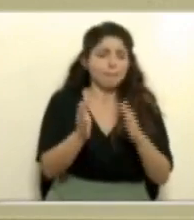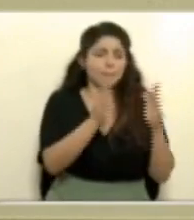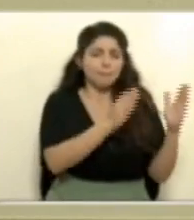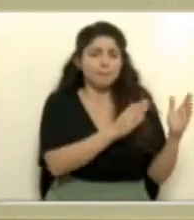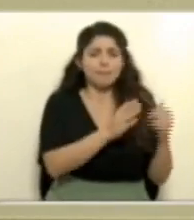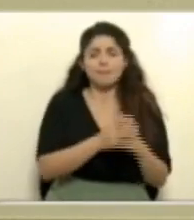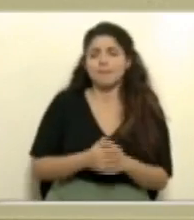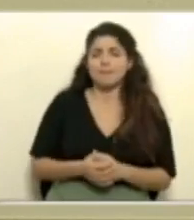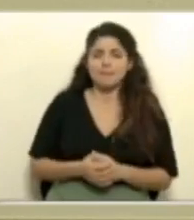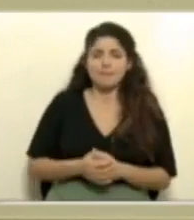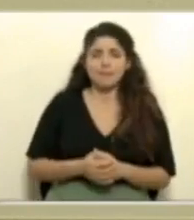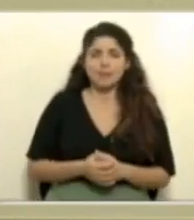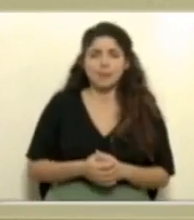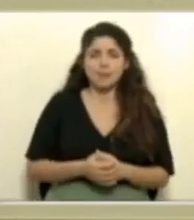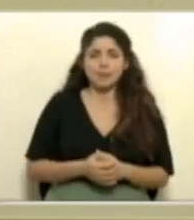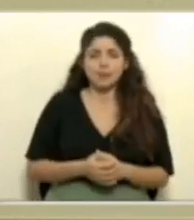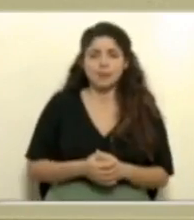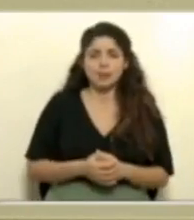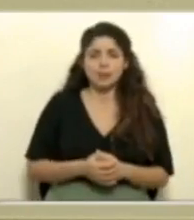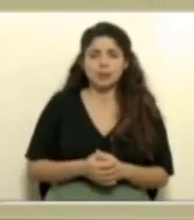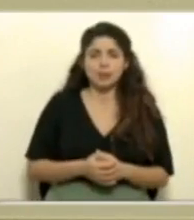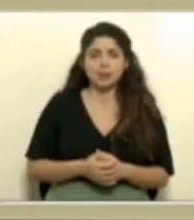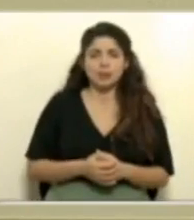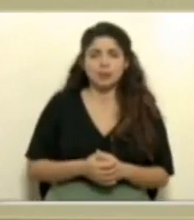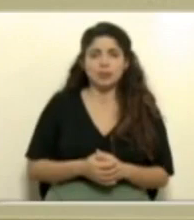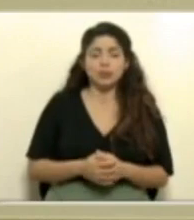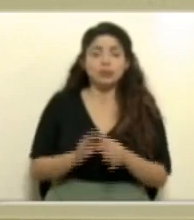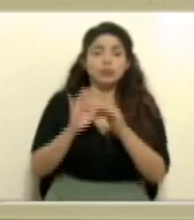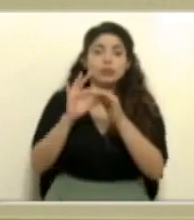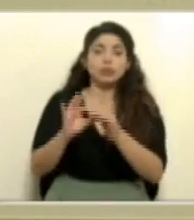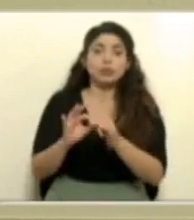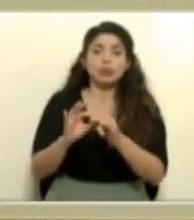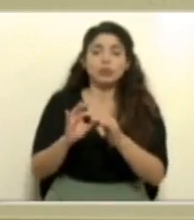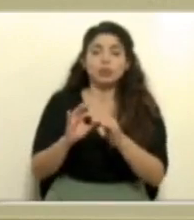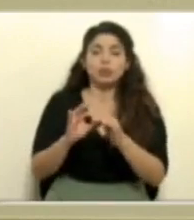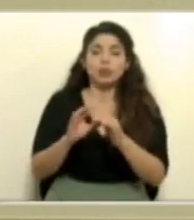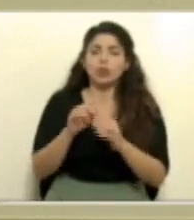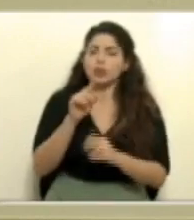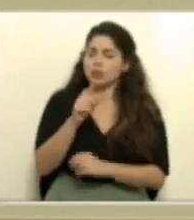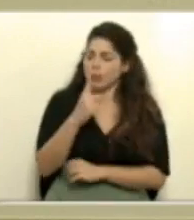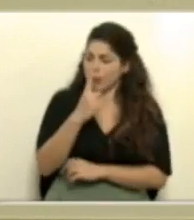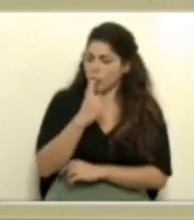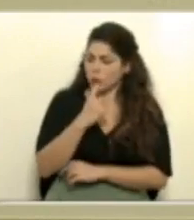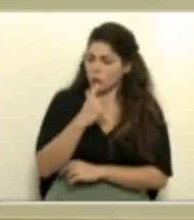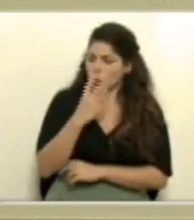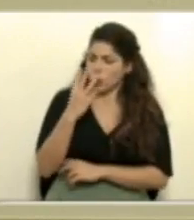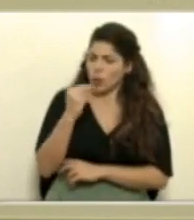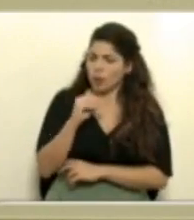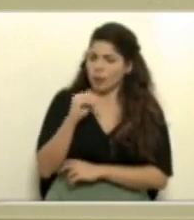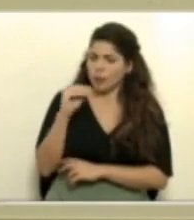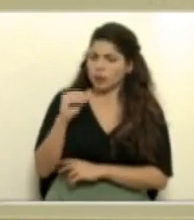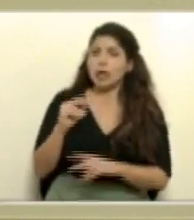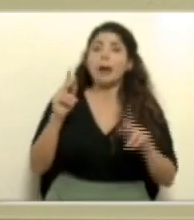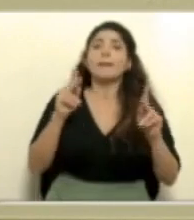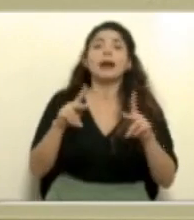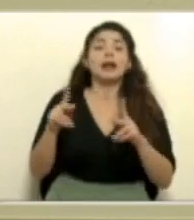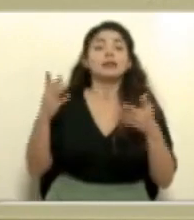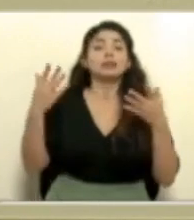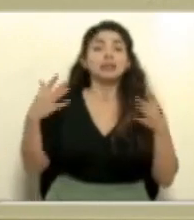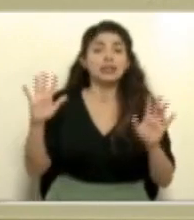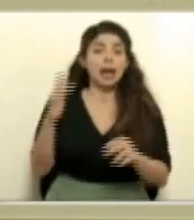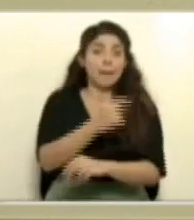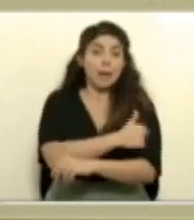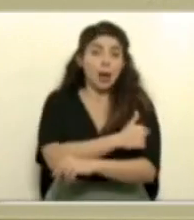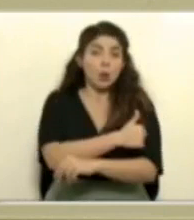la población, usted me preguntaba el porcentaje de población que ya está vacunada,